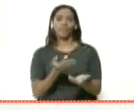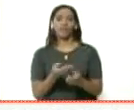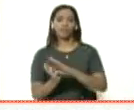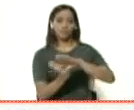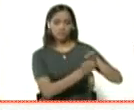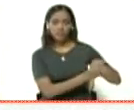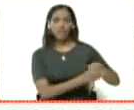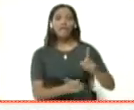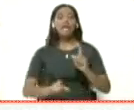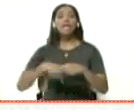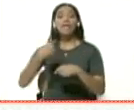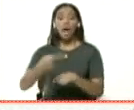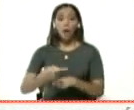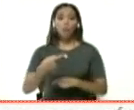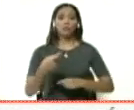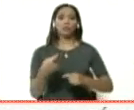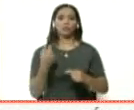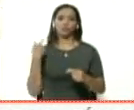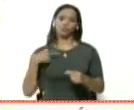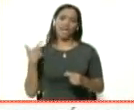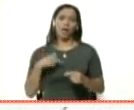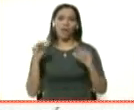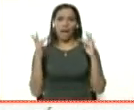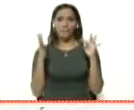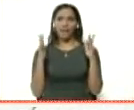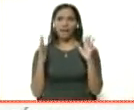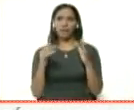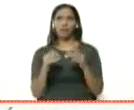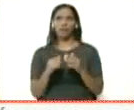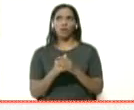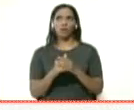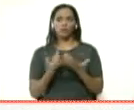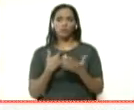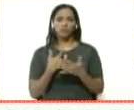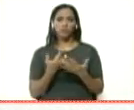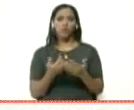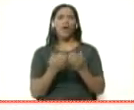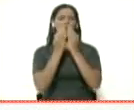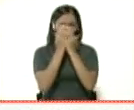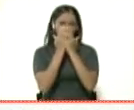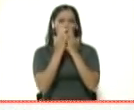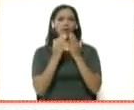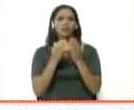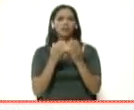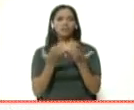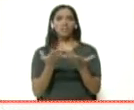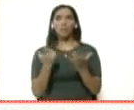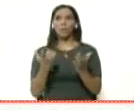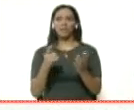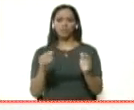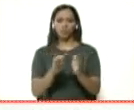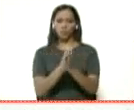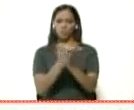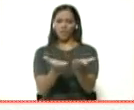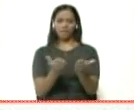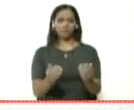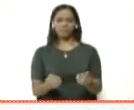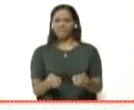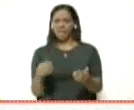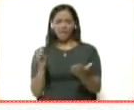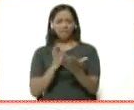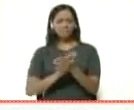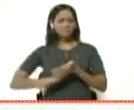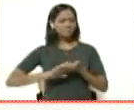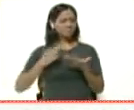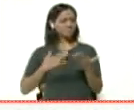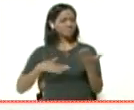imperceptible es si yo tengo las manos contaminadas porque estornudé o tosí sobre mi mano y después yo toqué este cuaderno y después tú agarras este